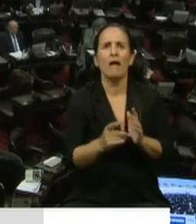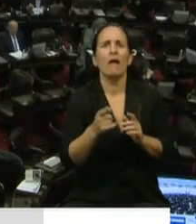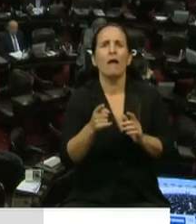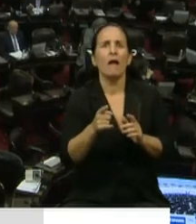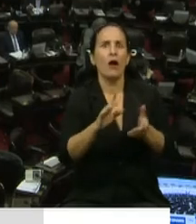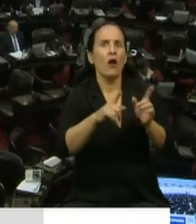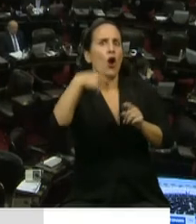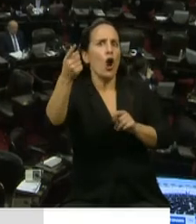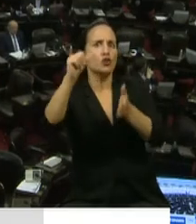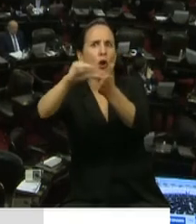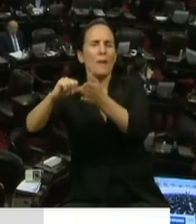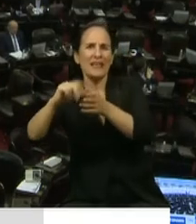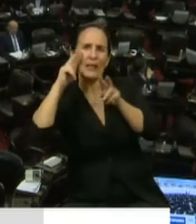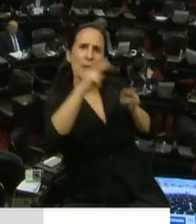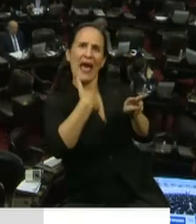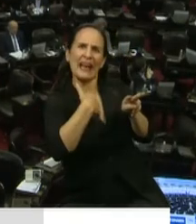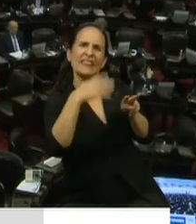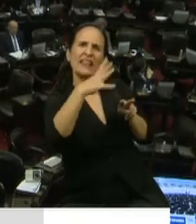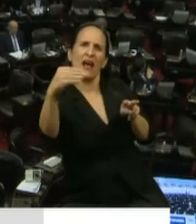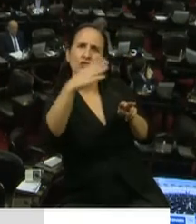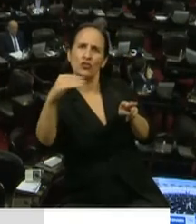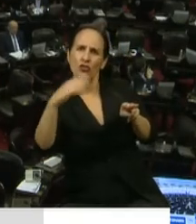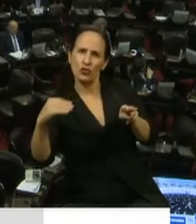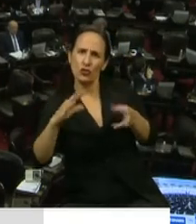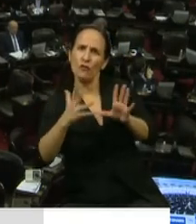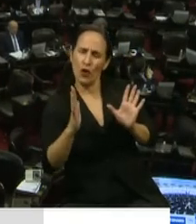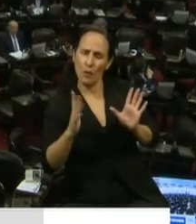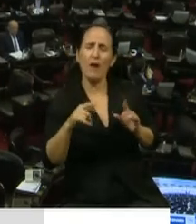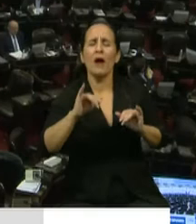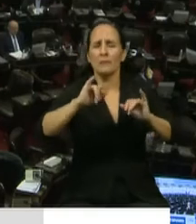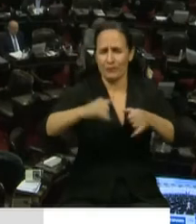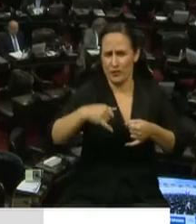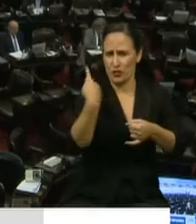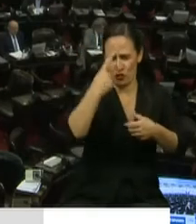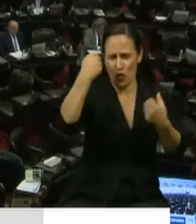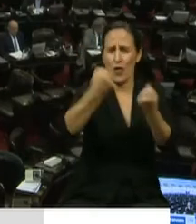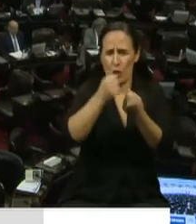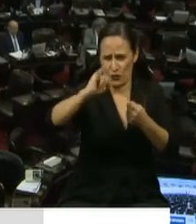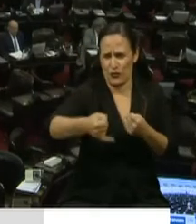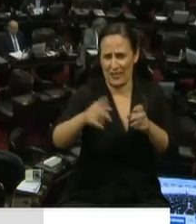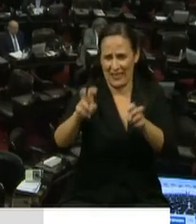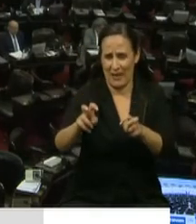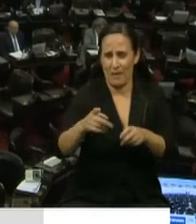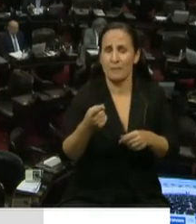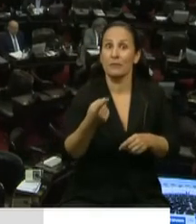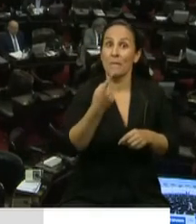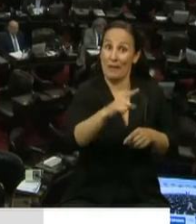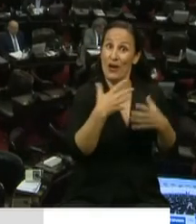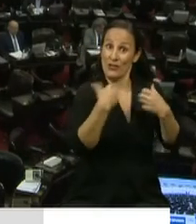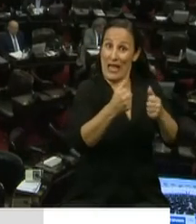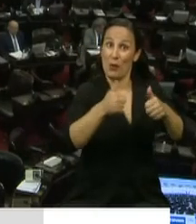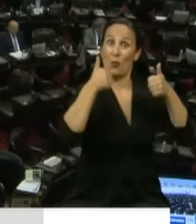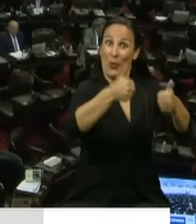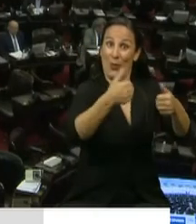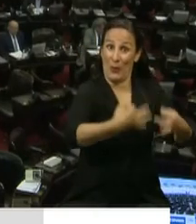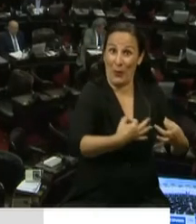un modelo a seguir de otros países. Y hasta ahí estamos totalmente de acuerdo, pero lo que es bueno para la salud ha sido muy duro para la economía.